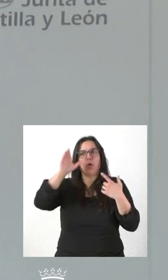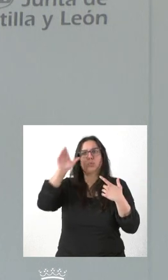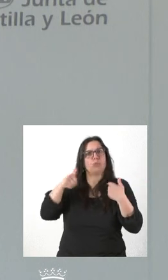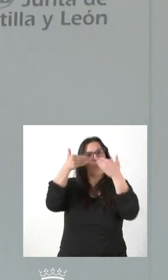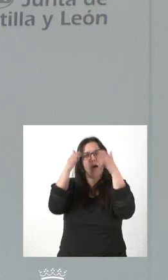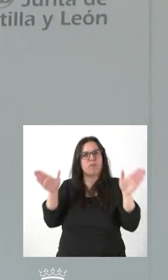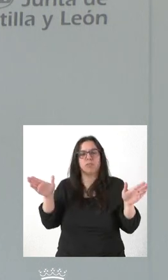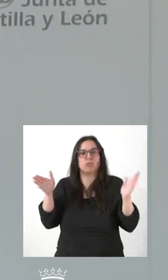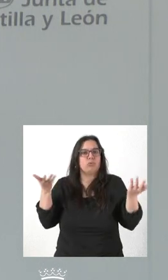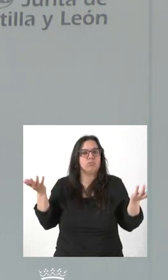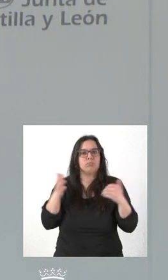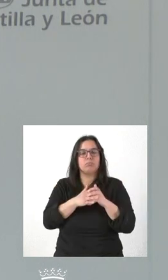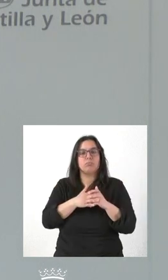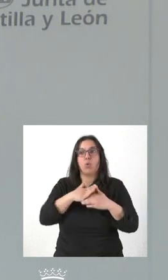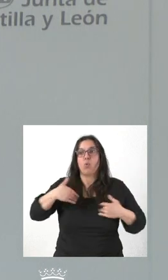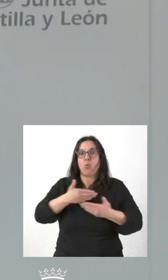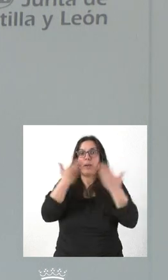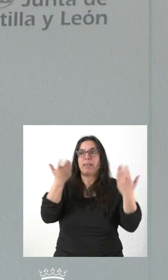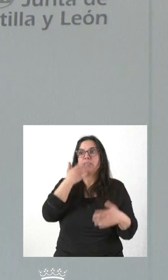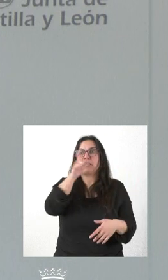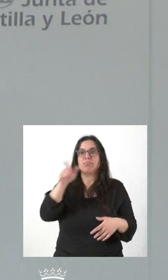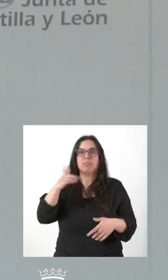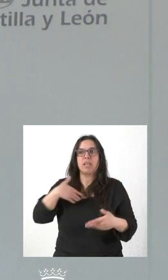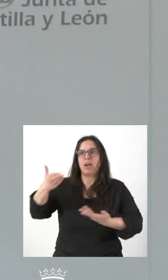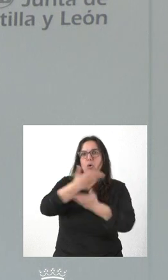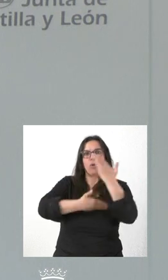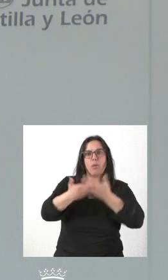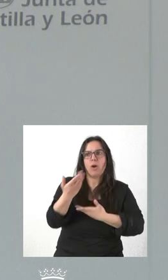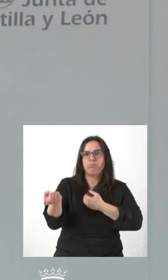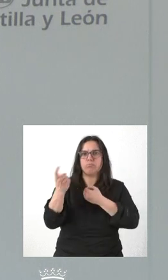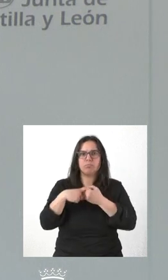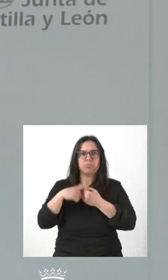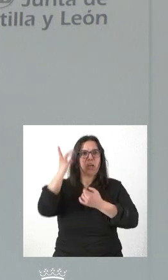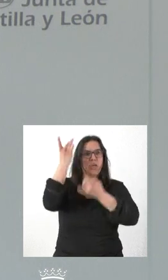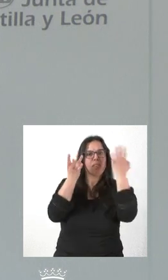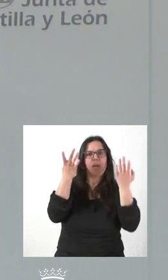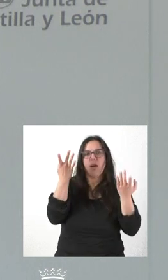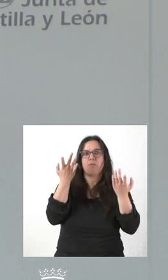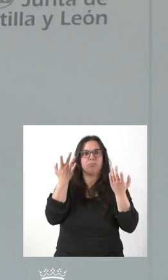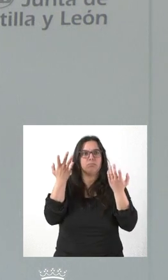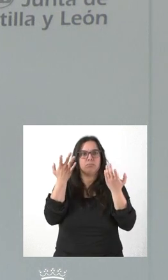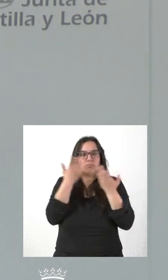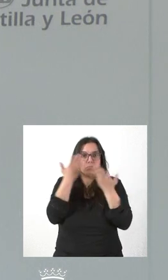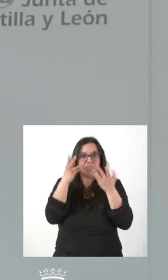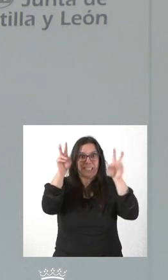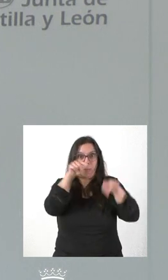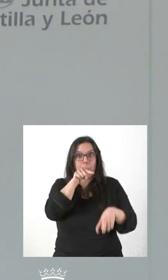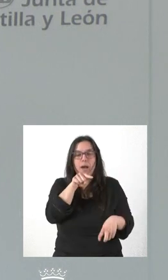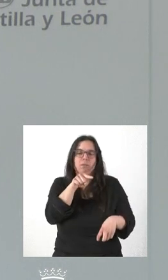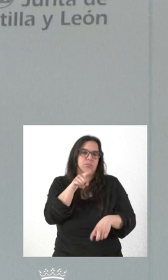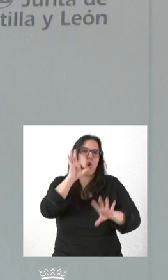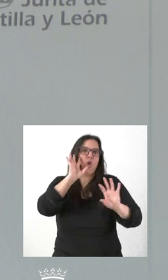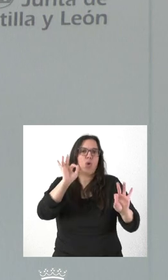y, por tanto, todo aquel que quiera aportar, que tenga cualquier iniciativa y cualquier idea en torno a este asunto, pues